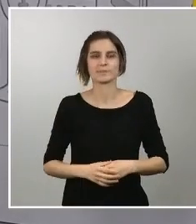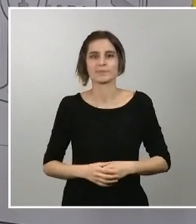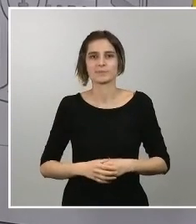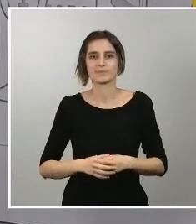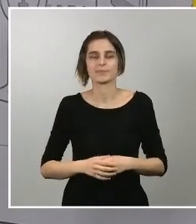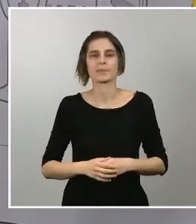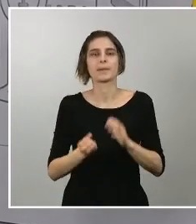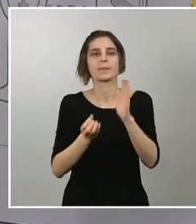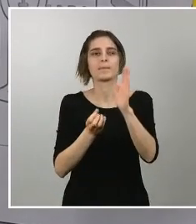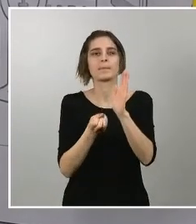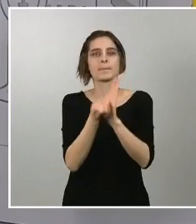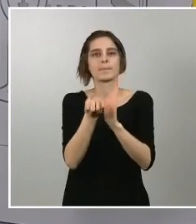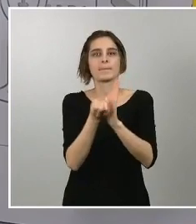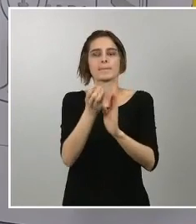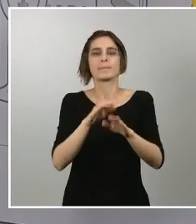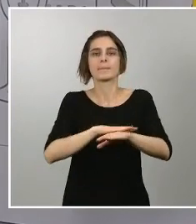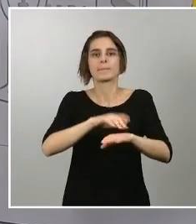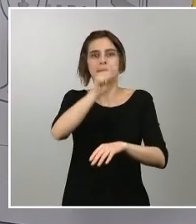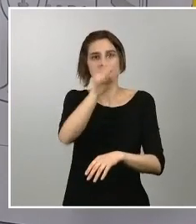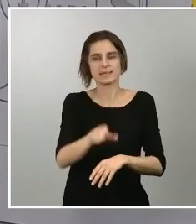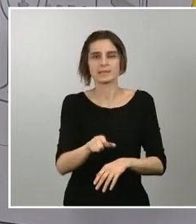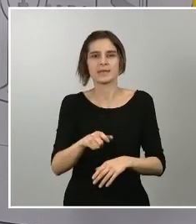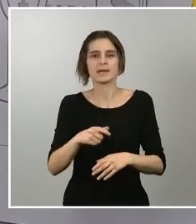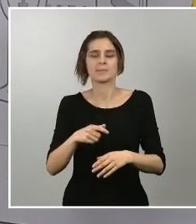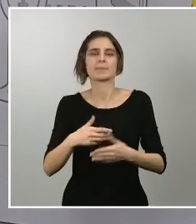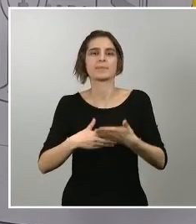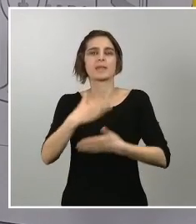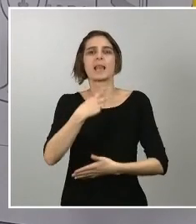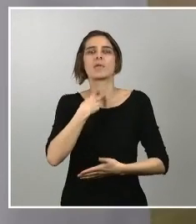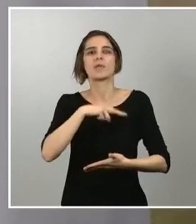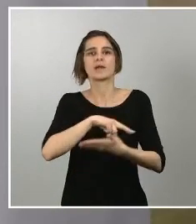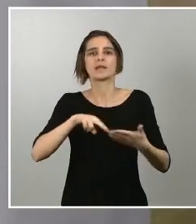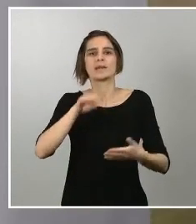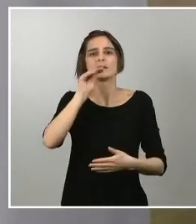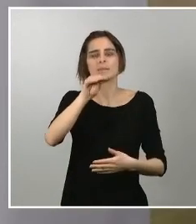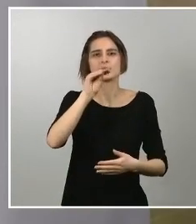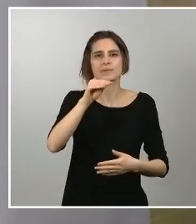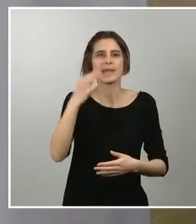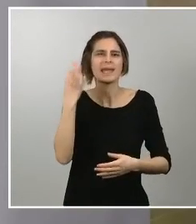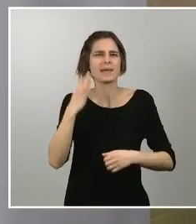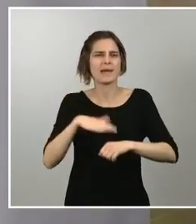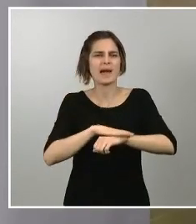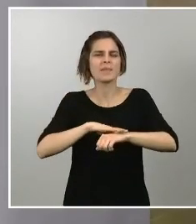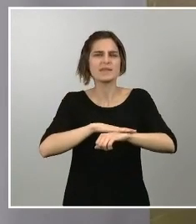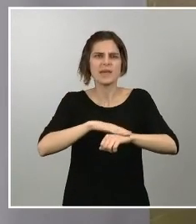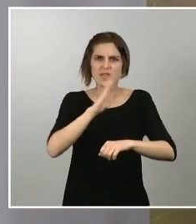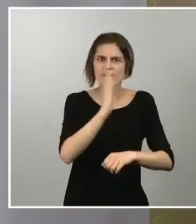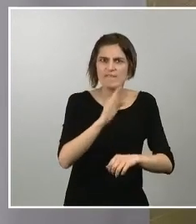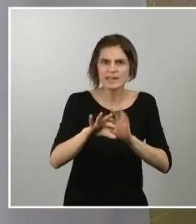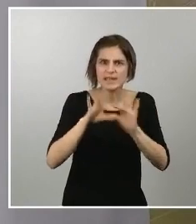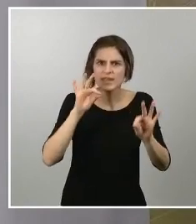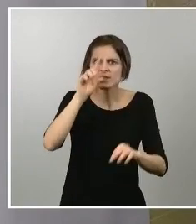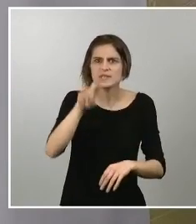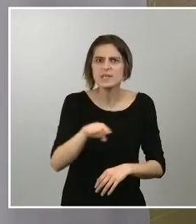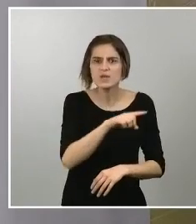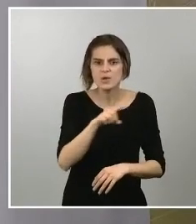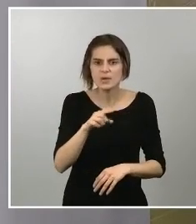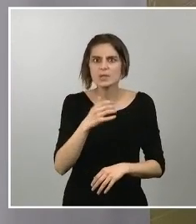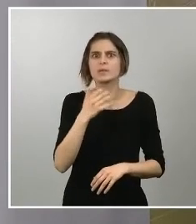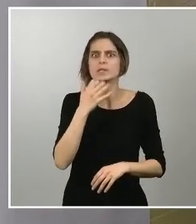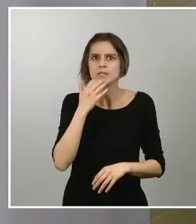ocurrir con la administración con esta nueva medida seguirán trabajando si es así todas las áreas solo algunas a lo cual añado